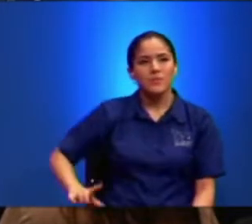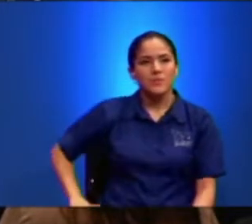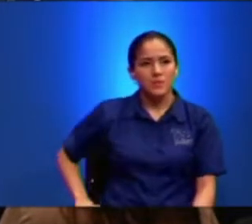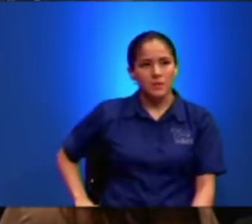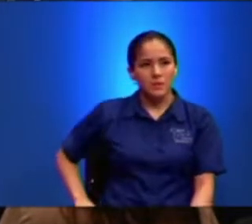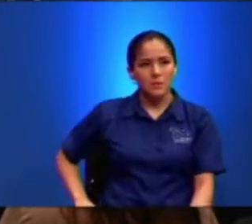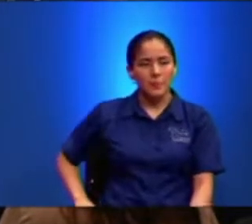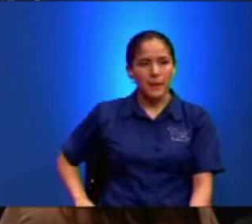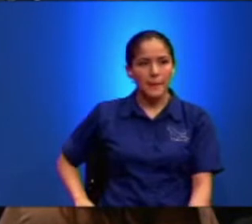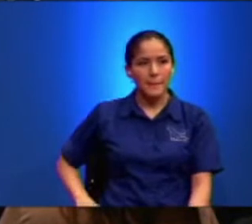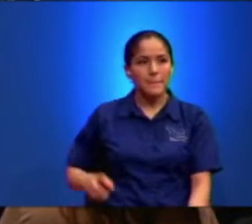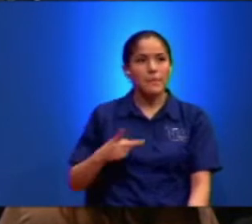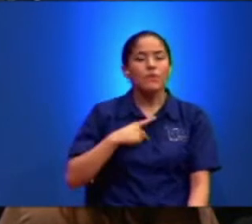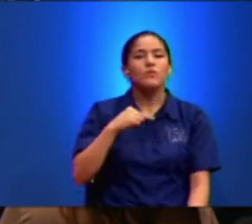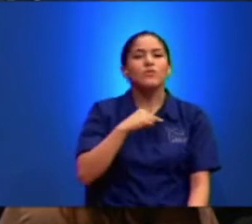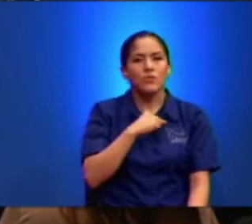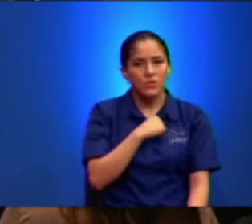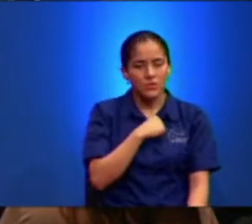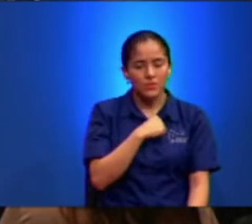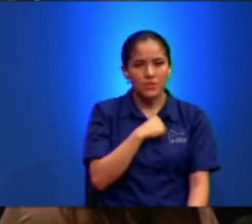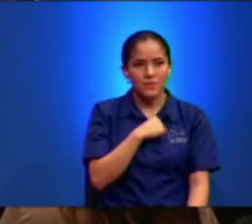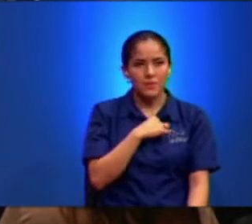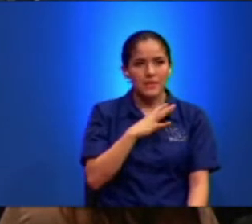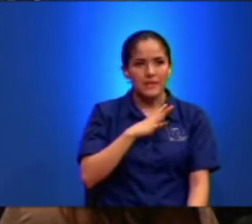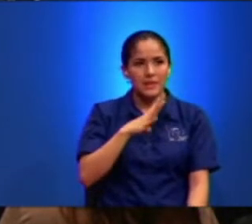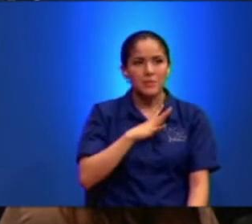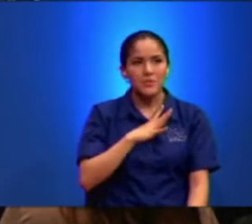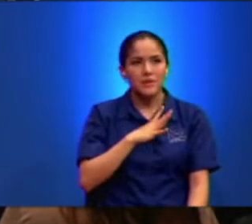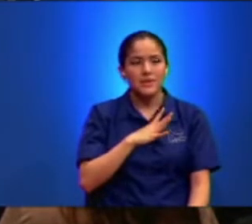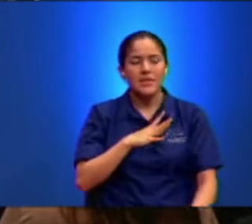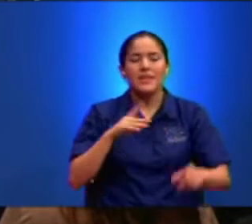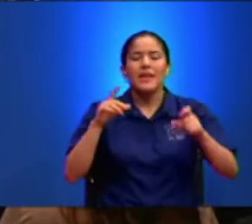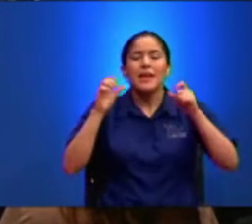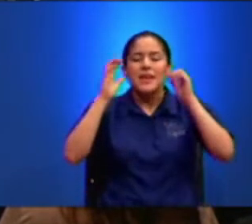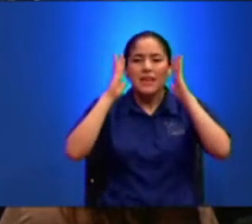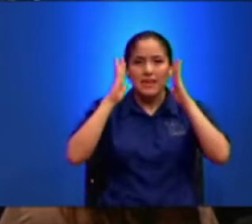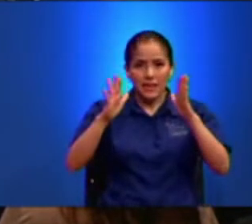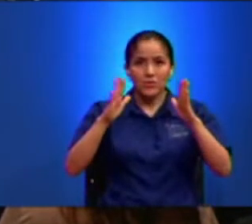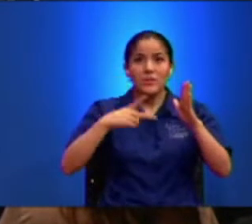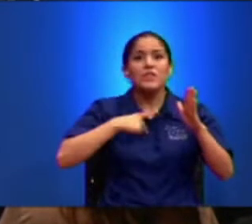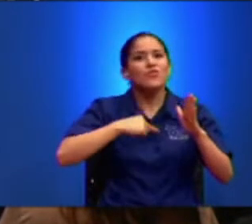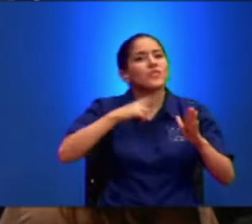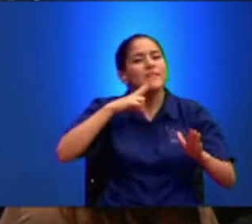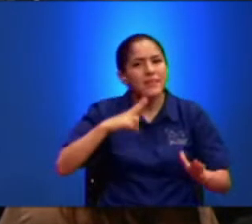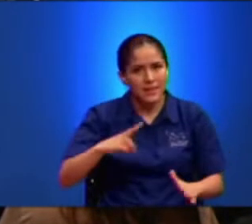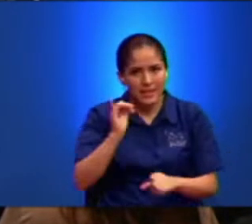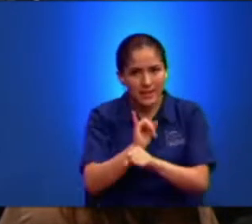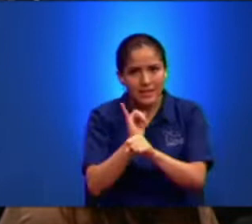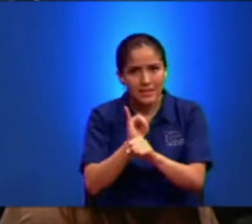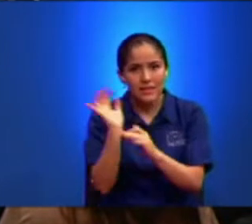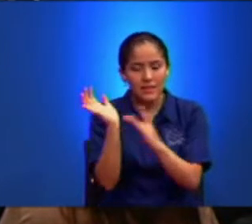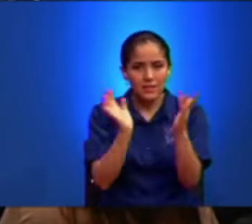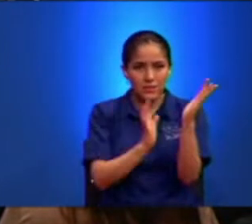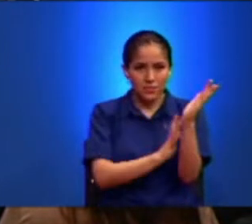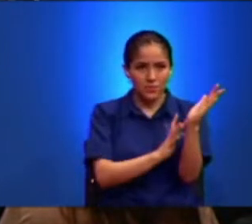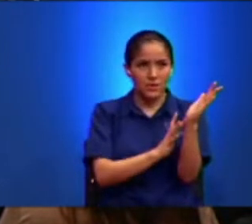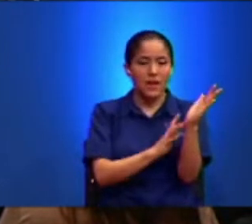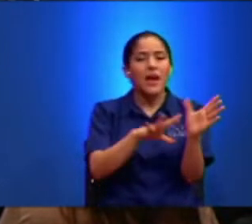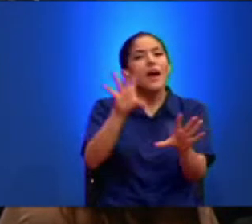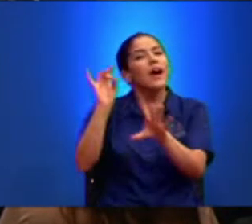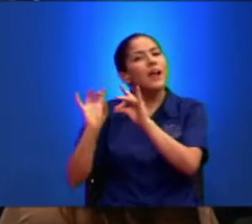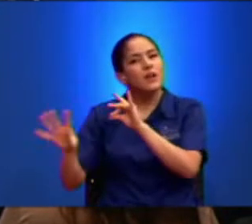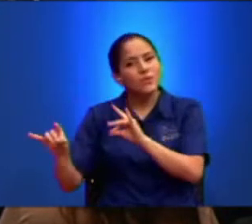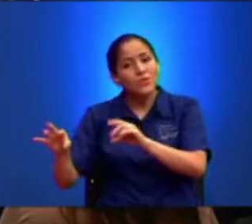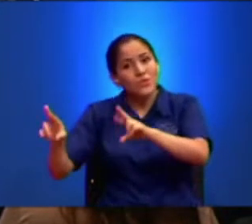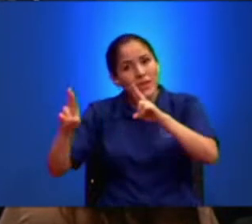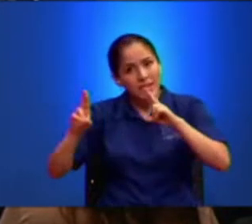Nosotros tenemos Que estar bien claros Que si somos La verdadera Iglesia Señor Jesucristo Algunos van a